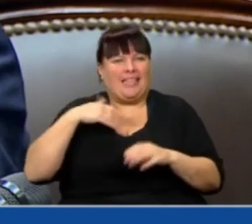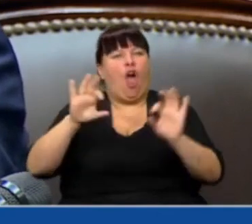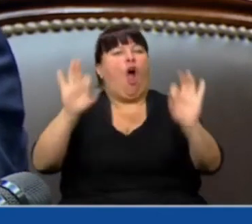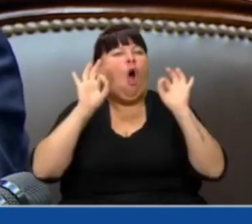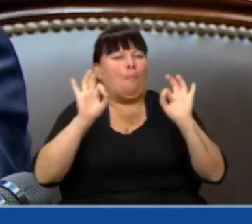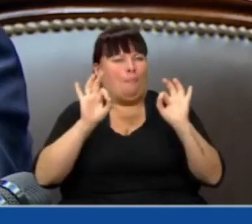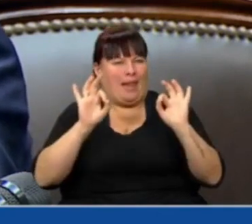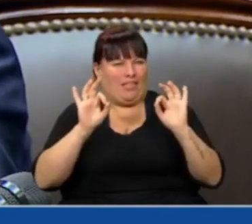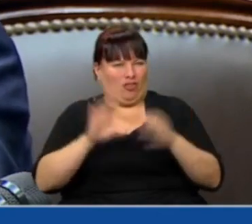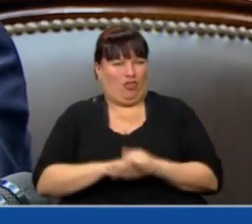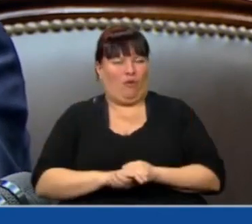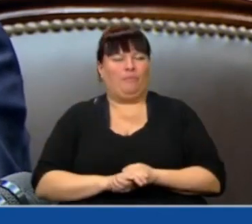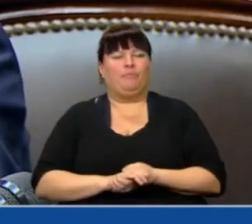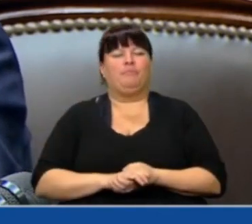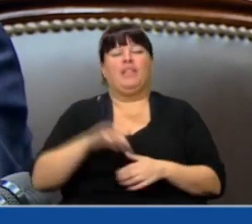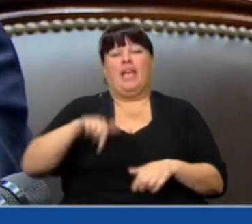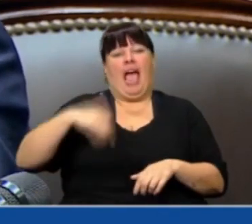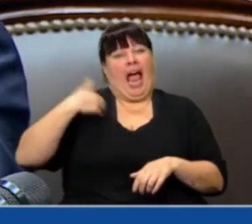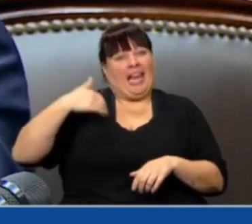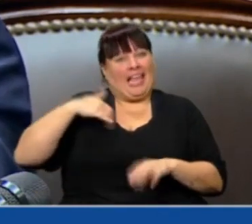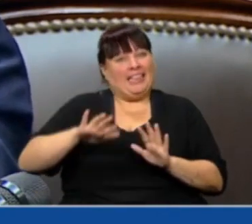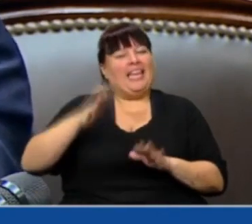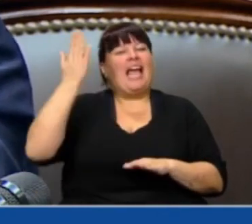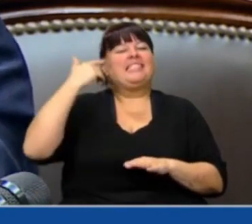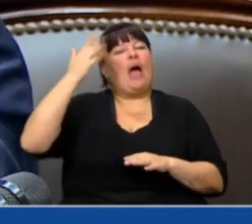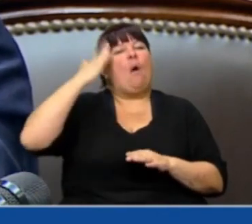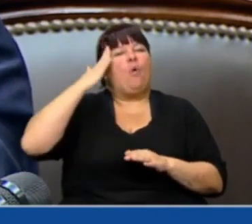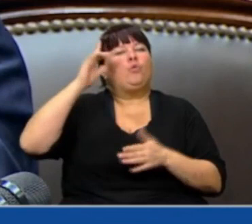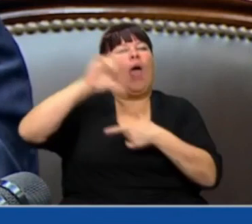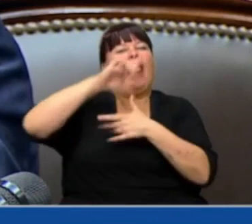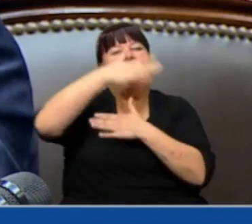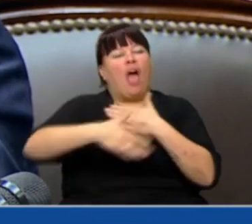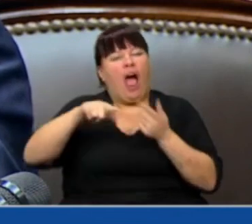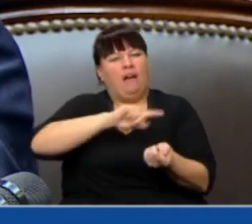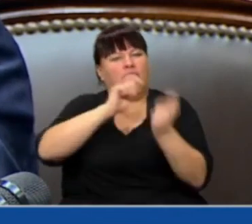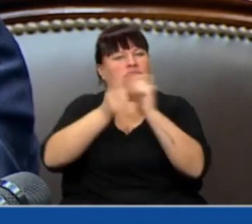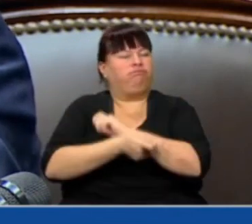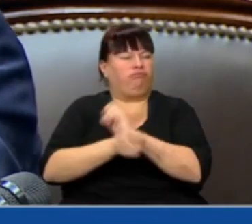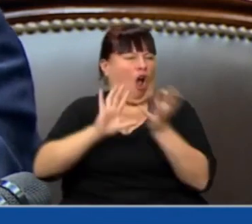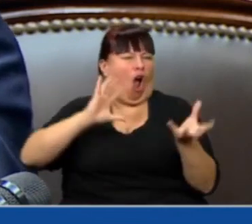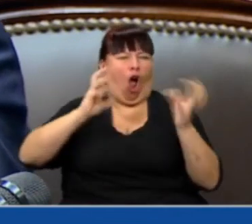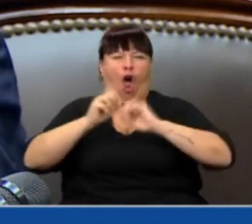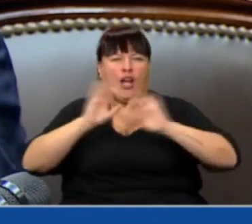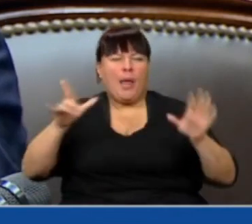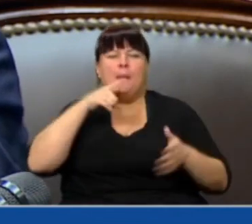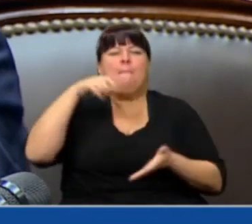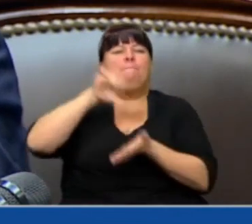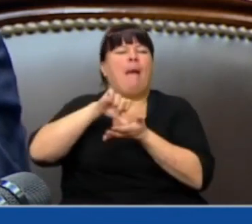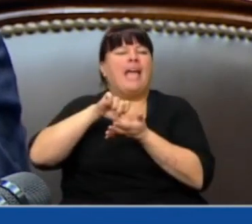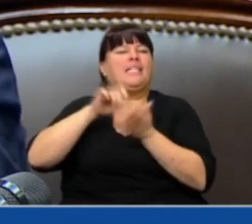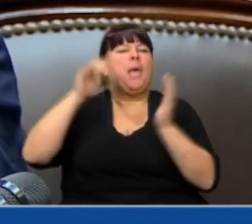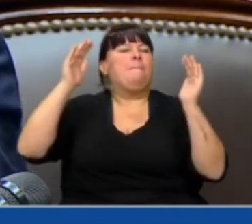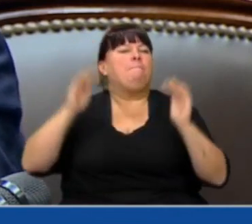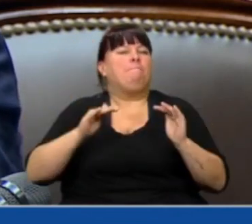integral. La Argentina hoy ha pasado de ser el faro de la cultura latinoamericana a la catástrofe de ser uno de los países con